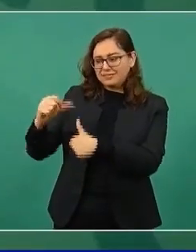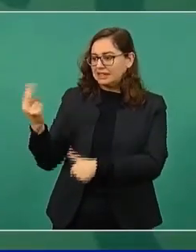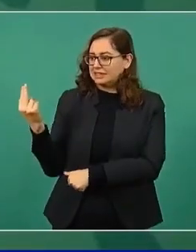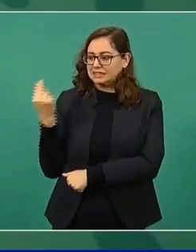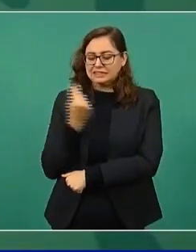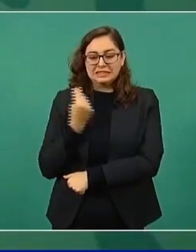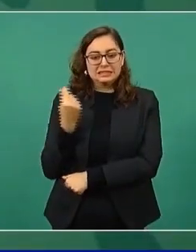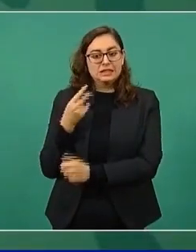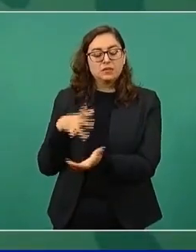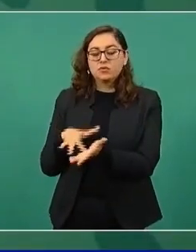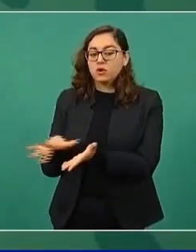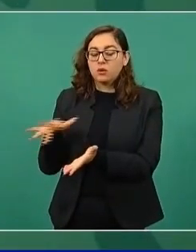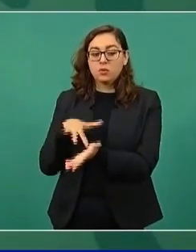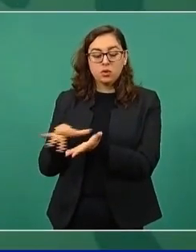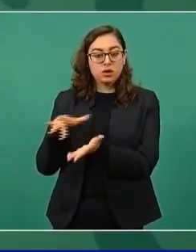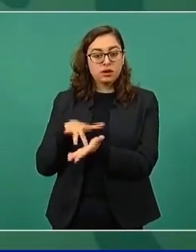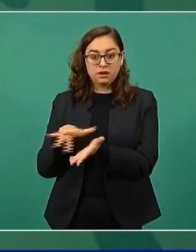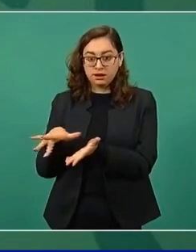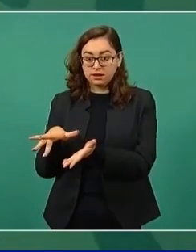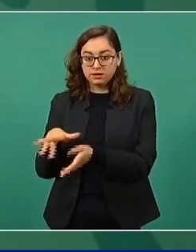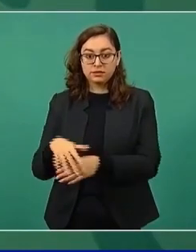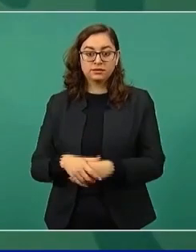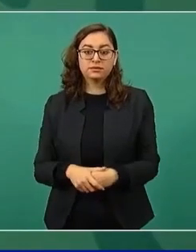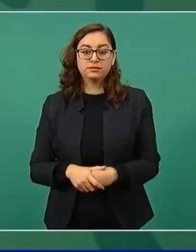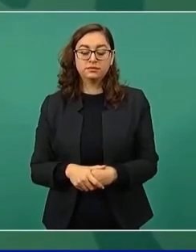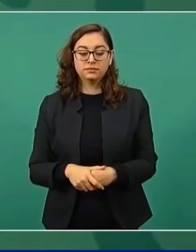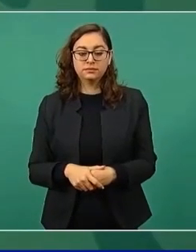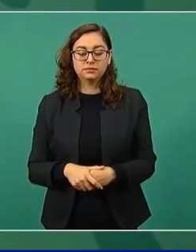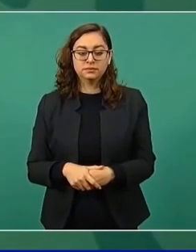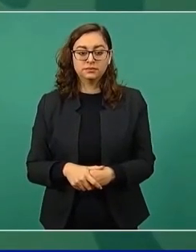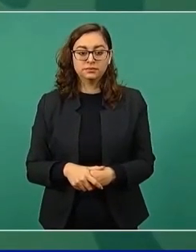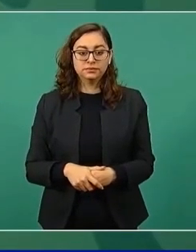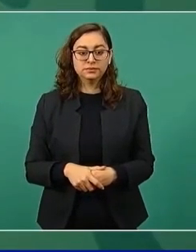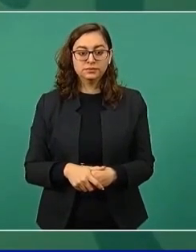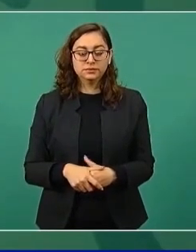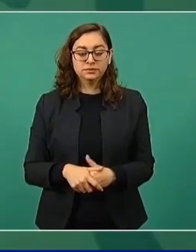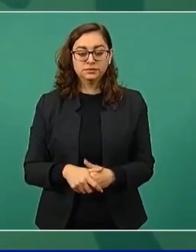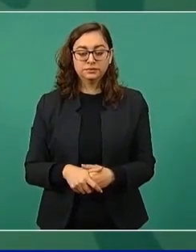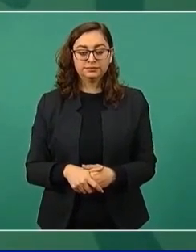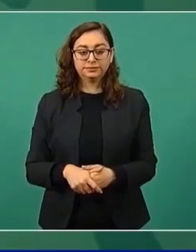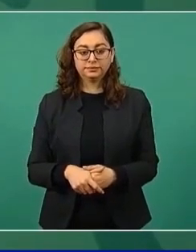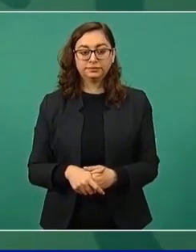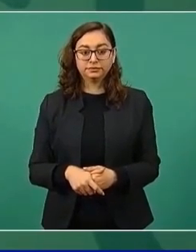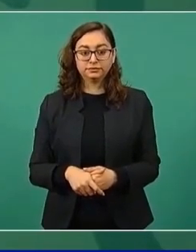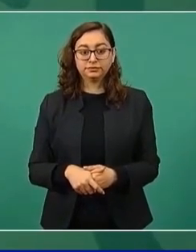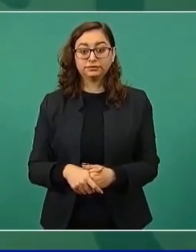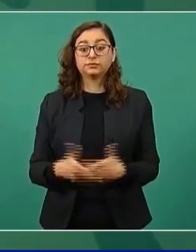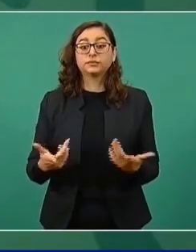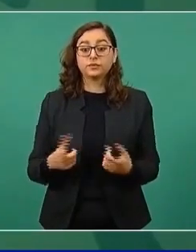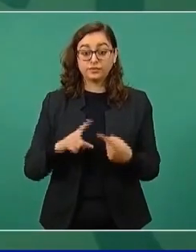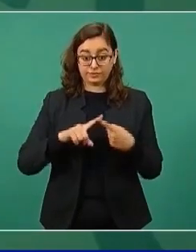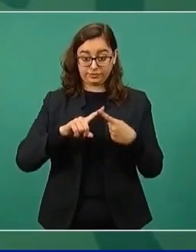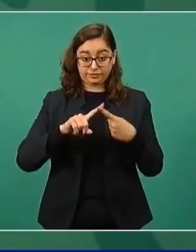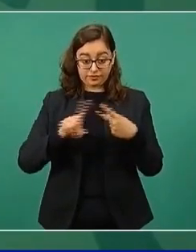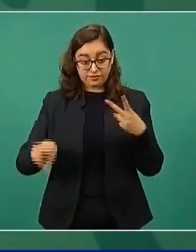luego en la ONU